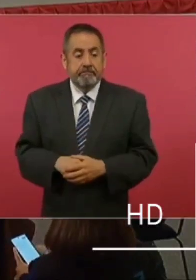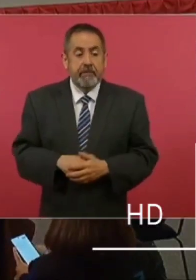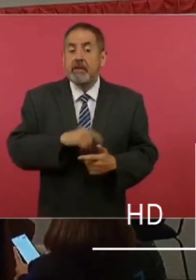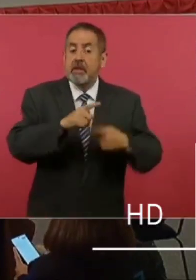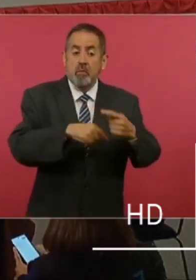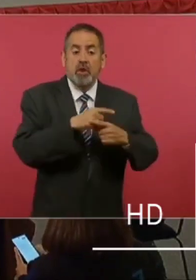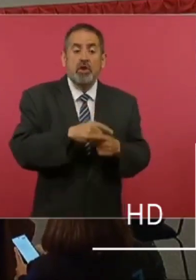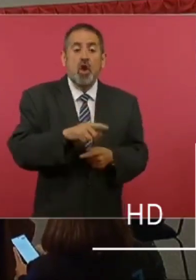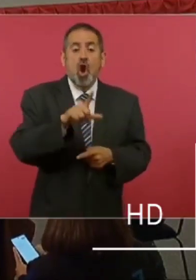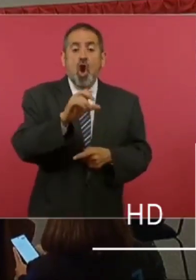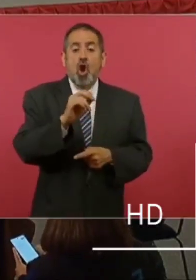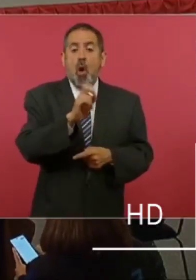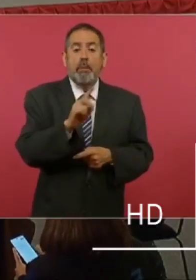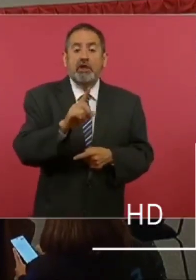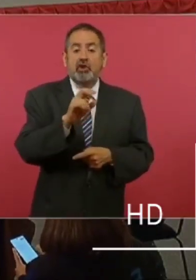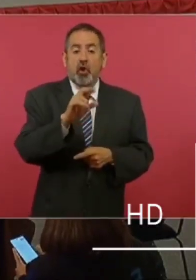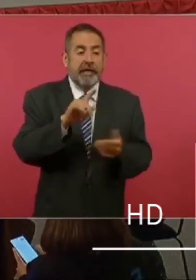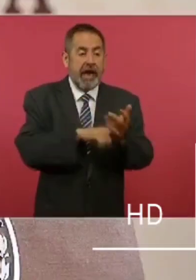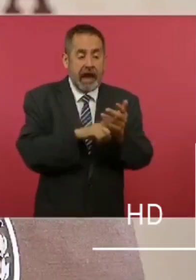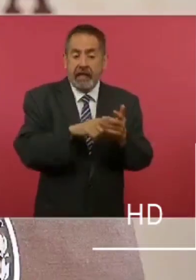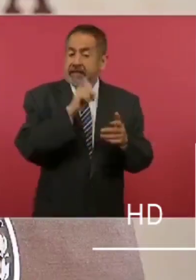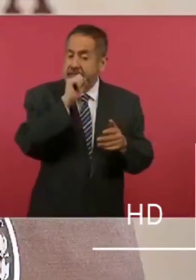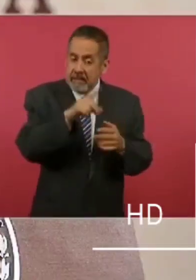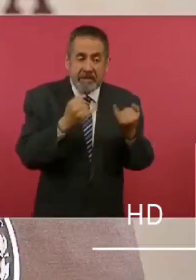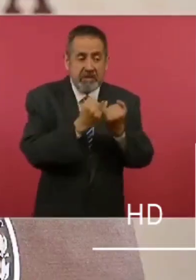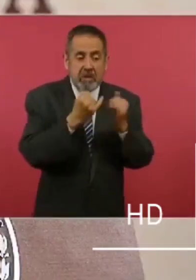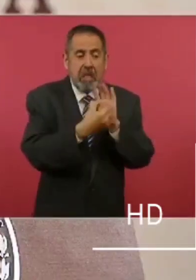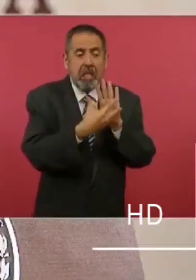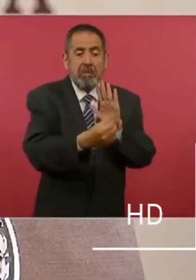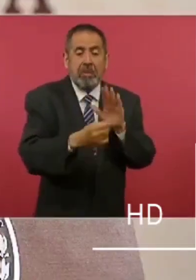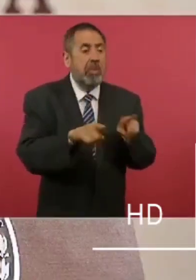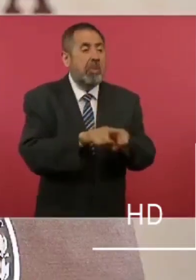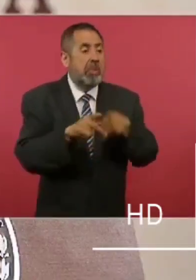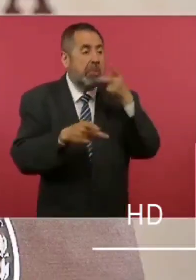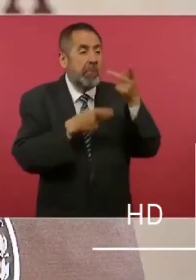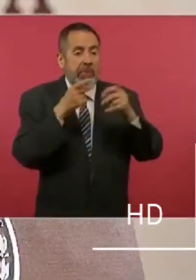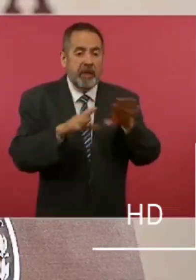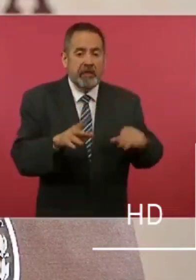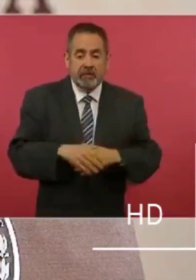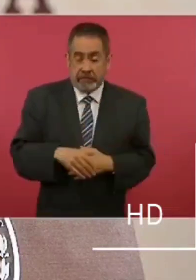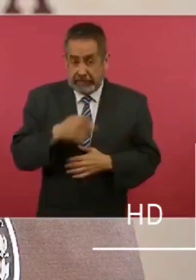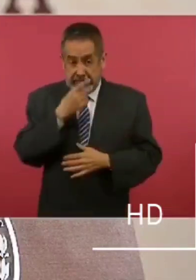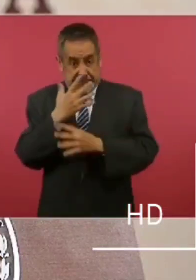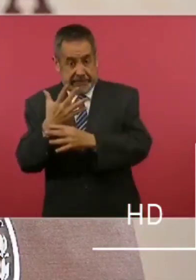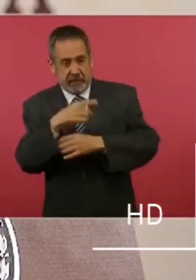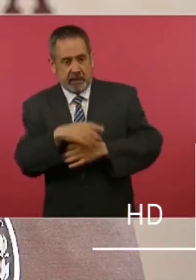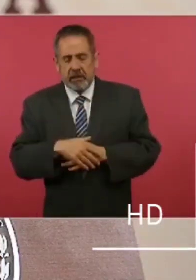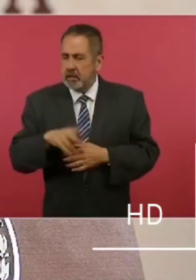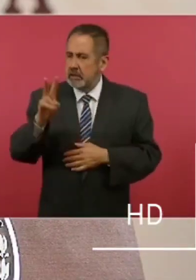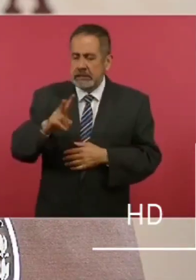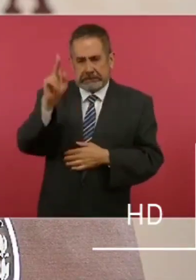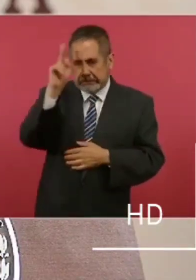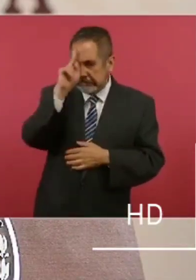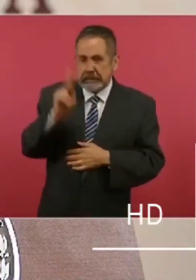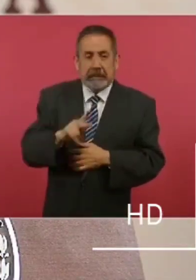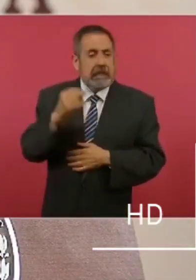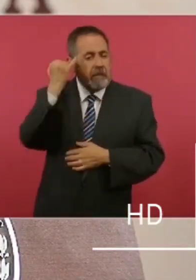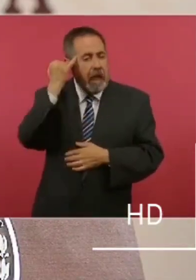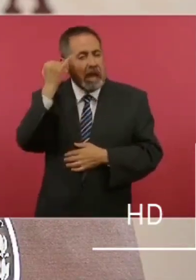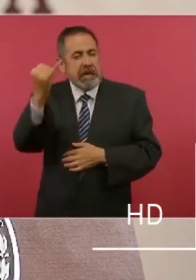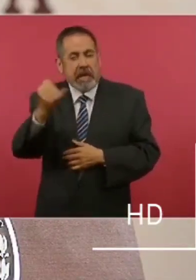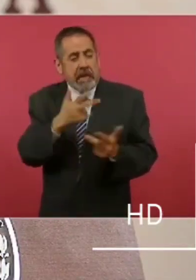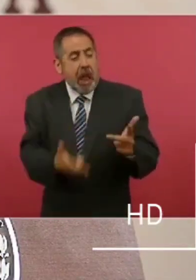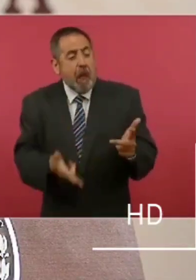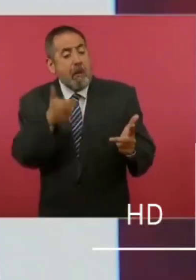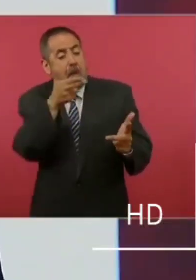López Dóriga hizo lo propio en su programa transmitido en Radio Fórmula, aseguró que lo peor que le podría pasar a México es que hubiese un atentado